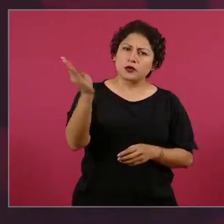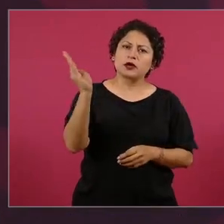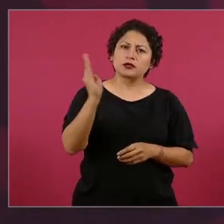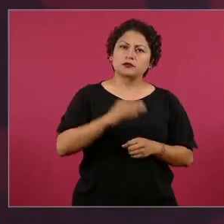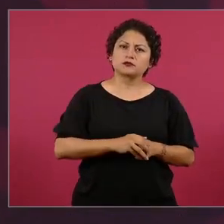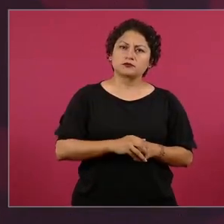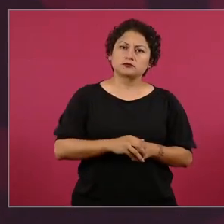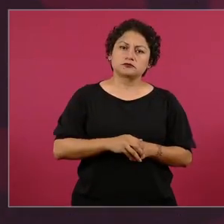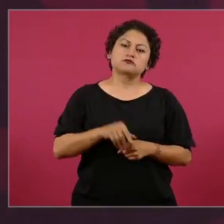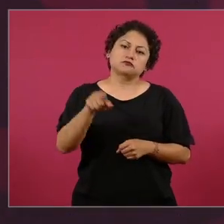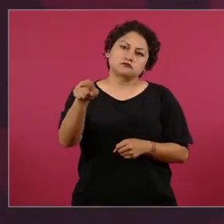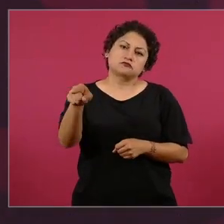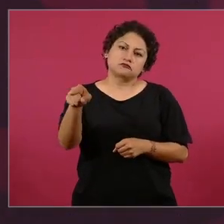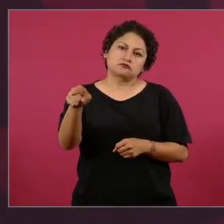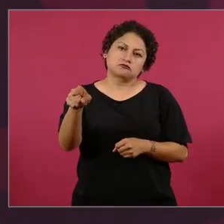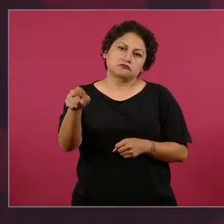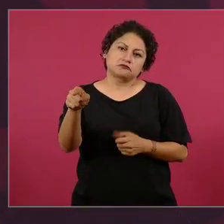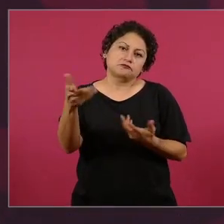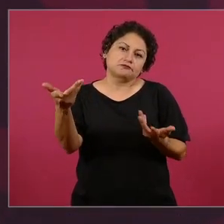dio entrada